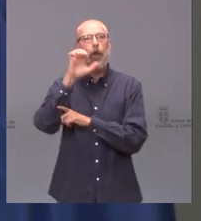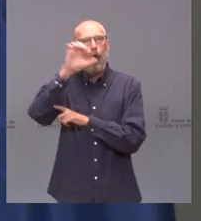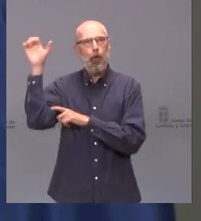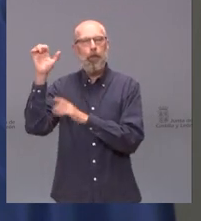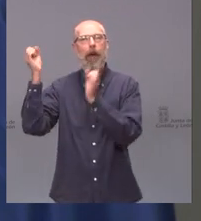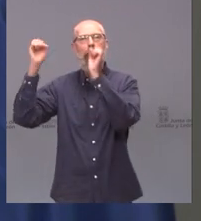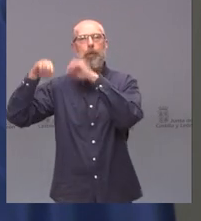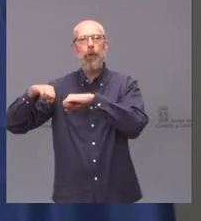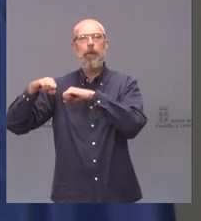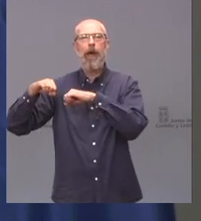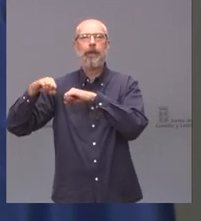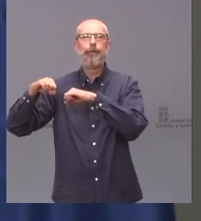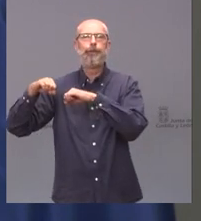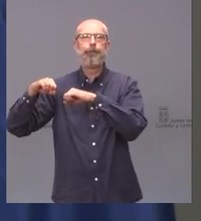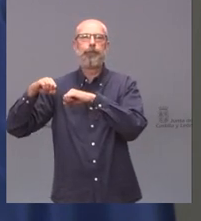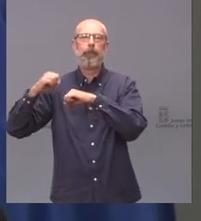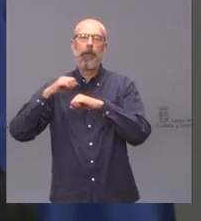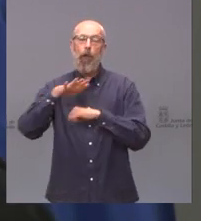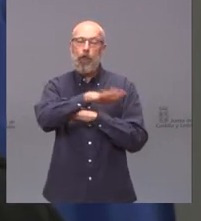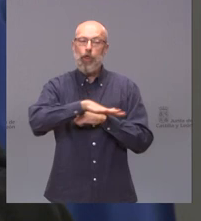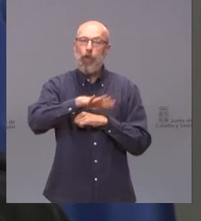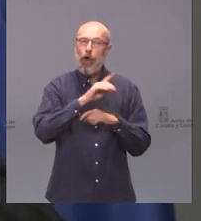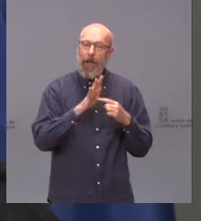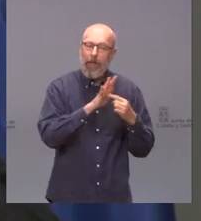consideración de zonas desfavorecidas